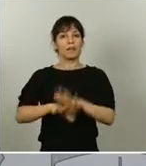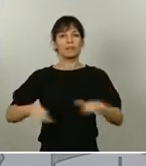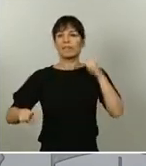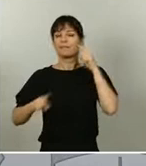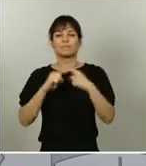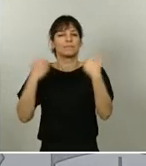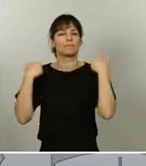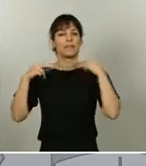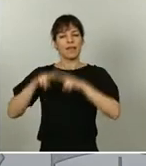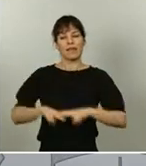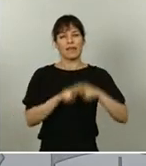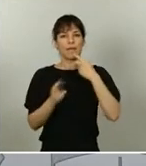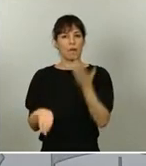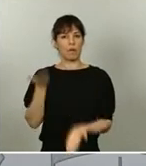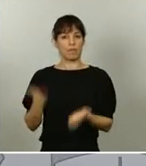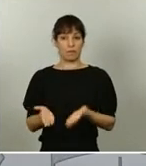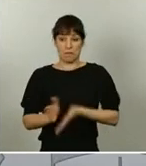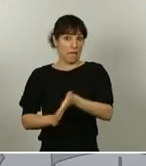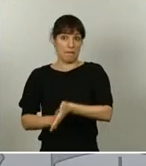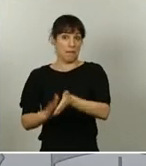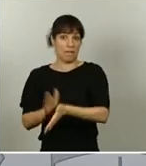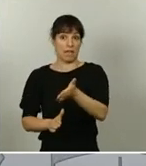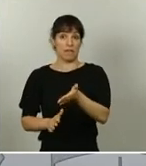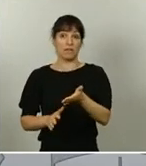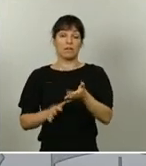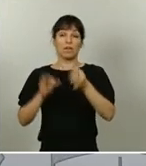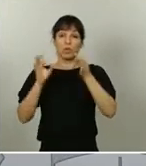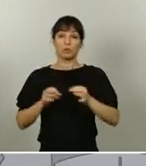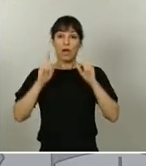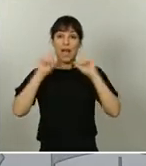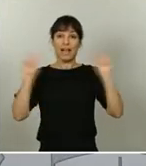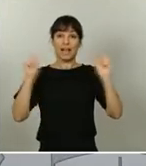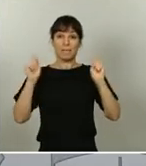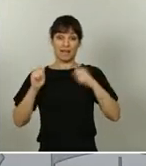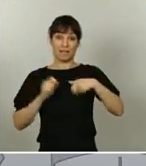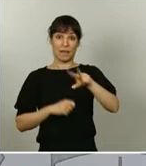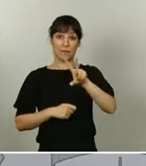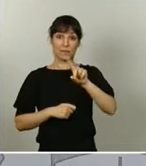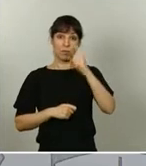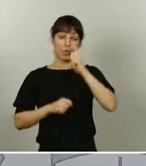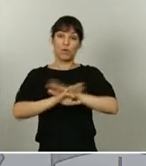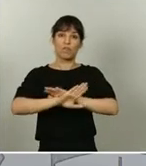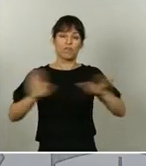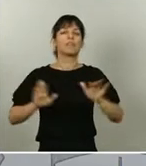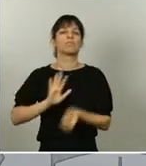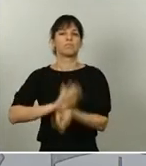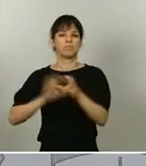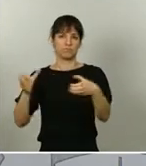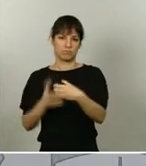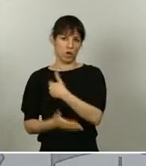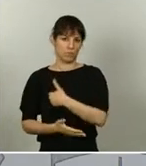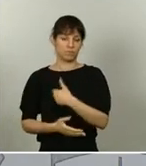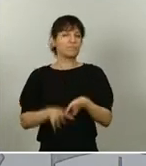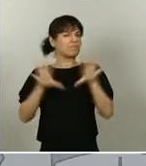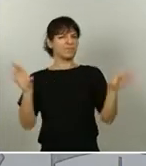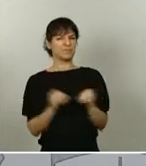impulsaremos de inmediato cuando sea levantada el estado de alarma el próximo 21 de junio. En definitiva, lo que tenemos que hacer es aprender